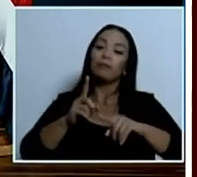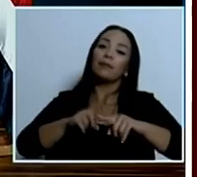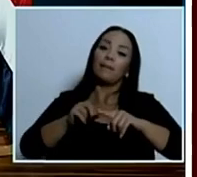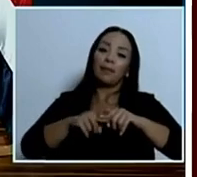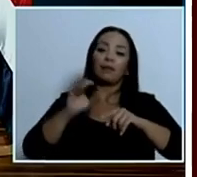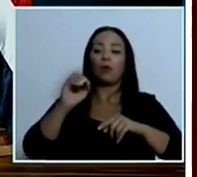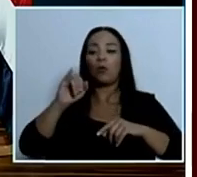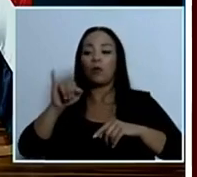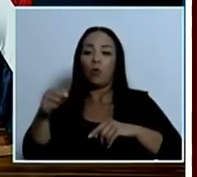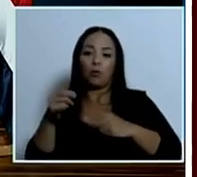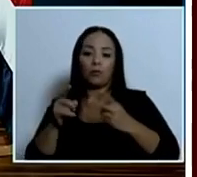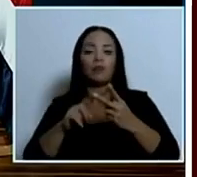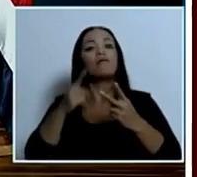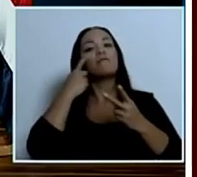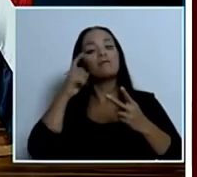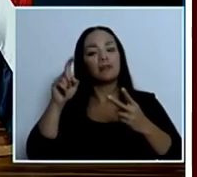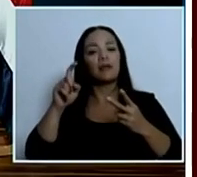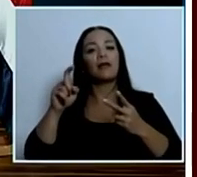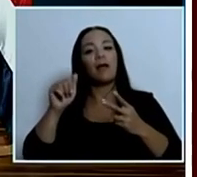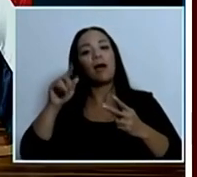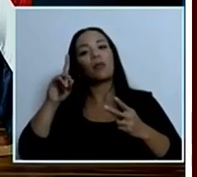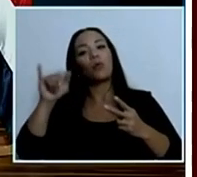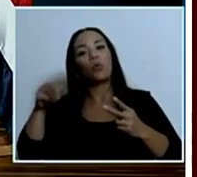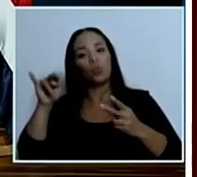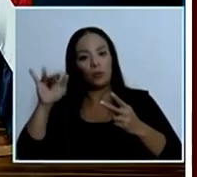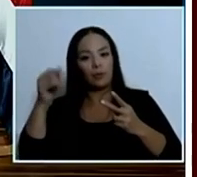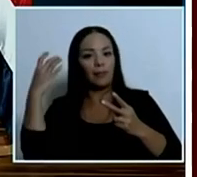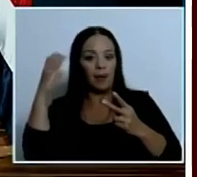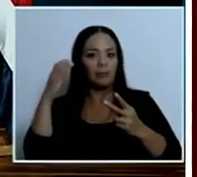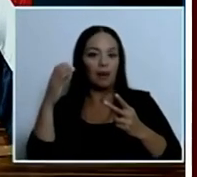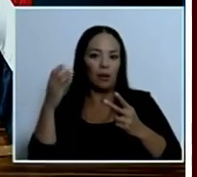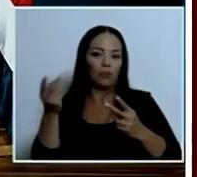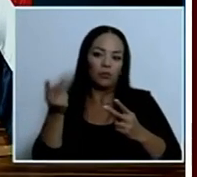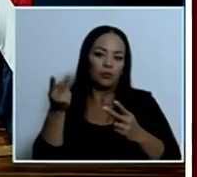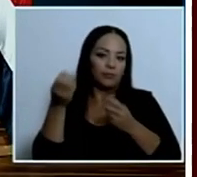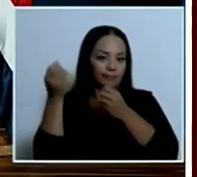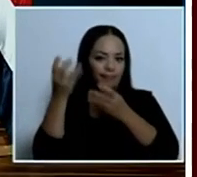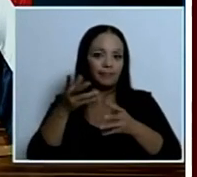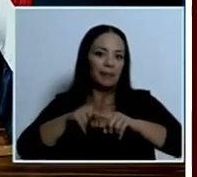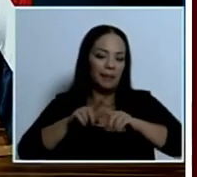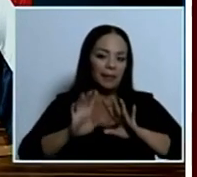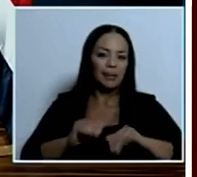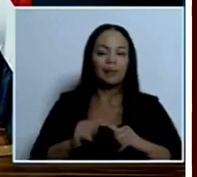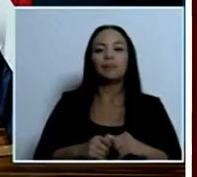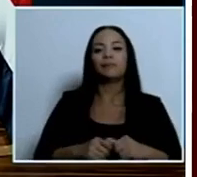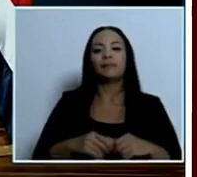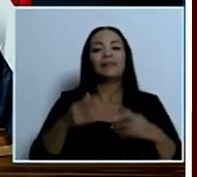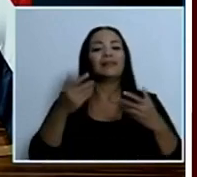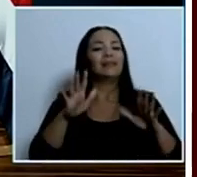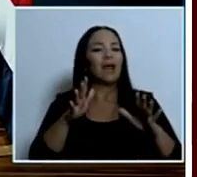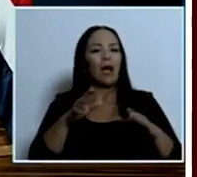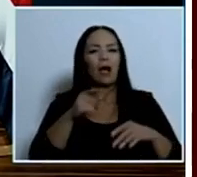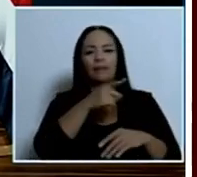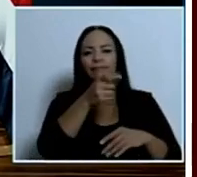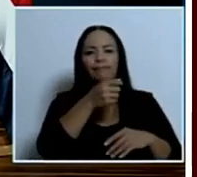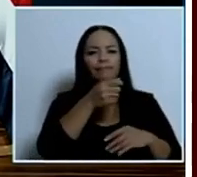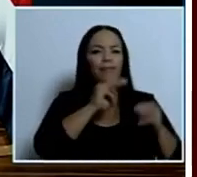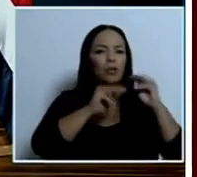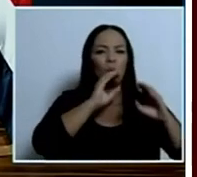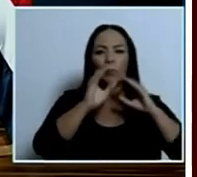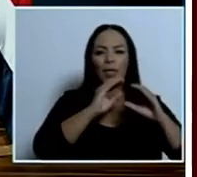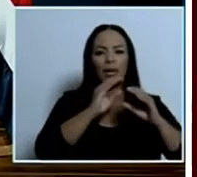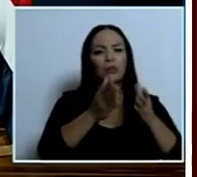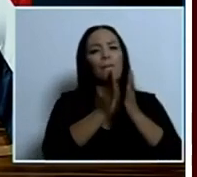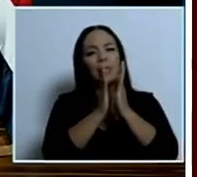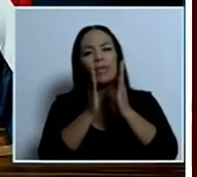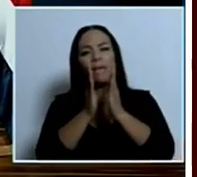y la Fiscalía Adjunta de Cartago. Hemos tenido toda clase de solicitudes de información pero ustedes